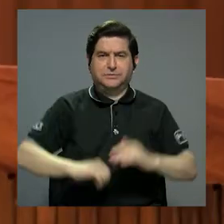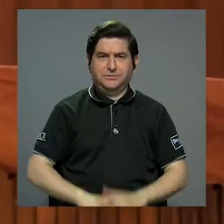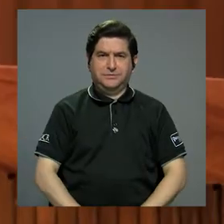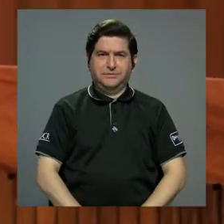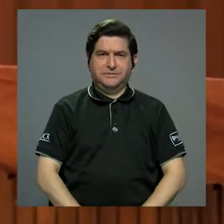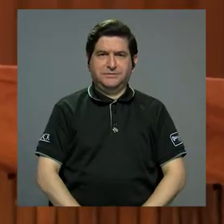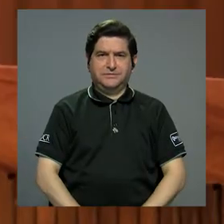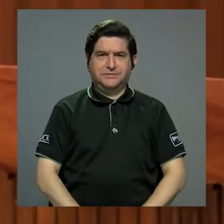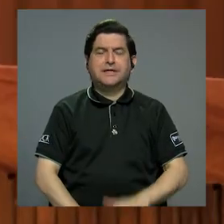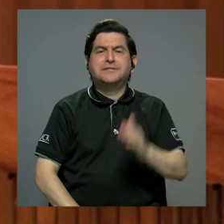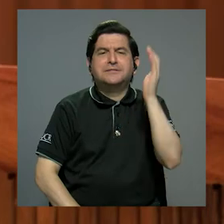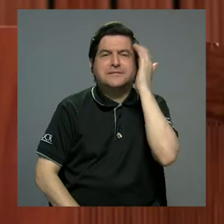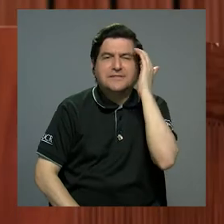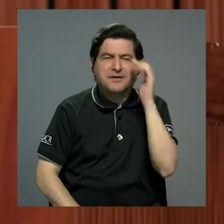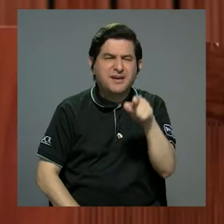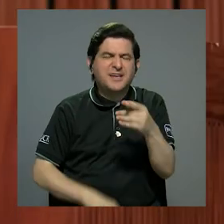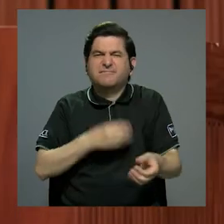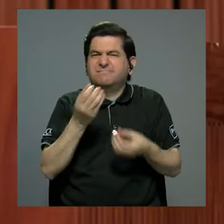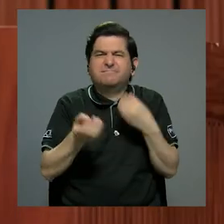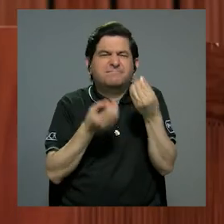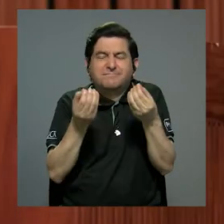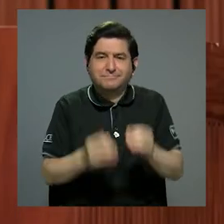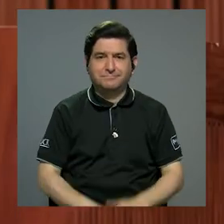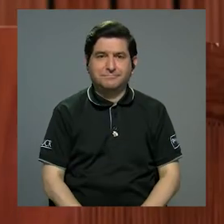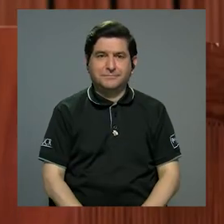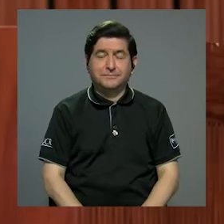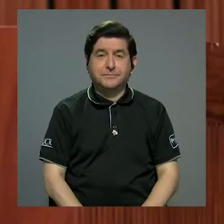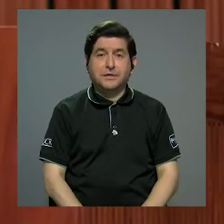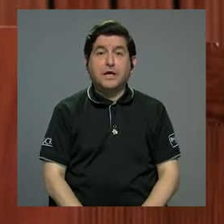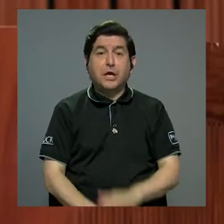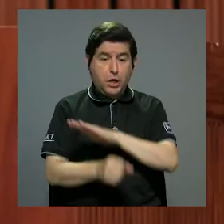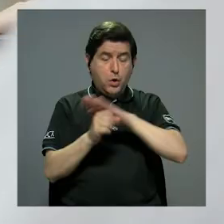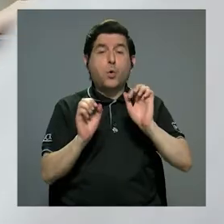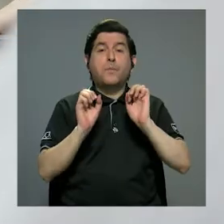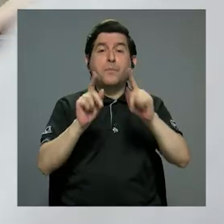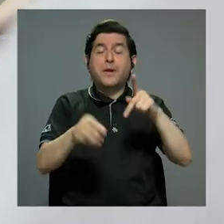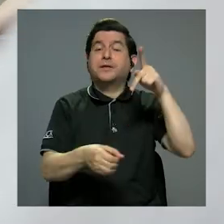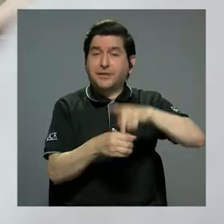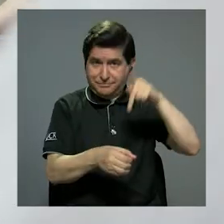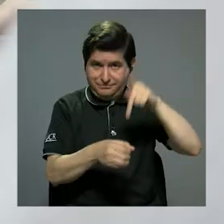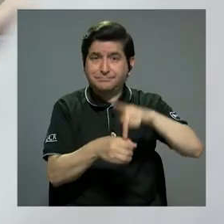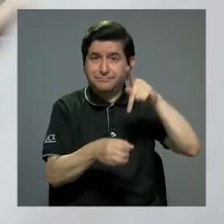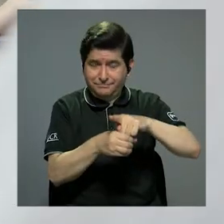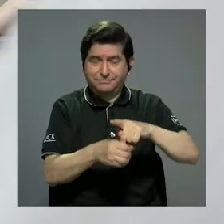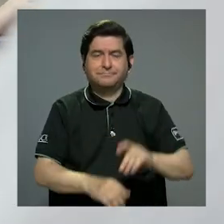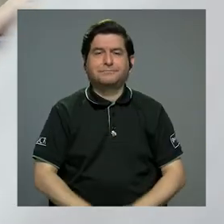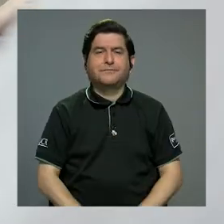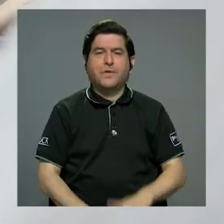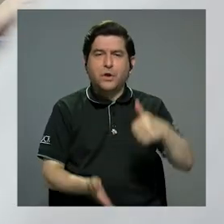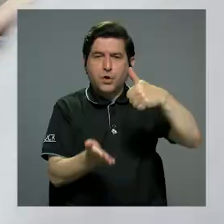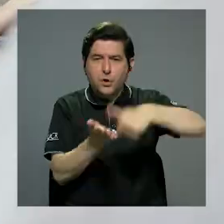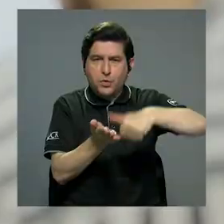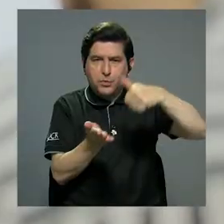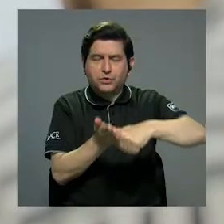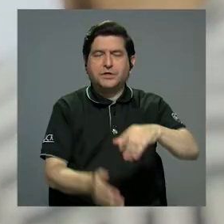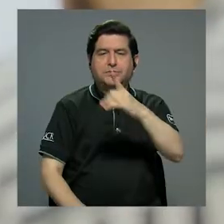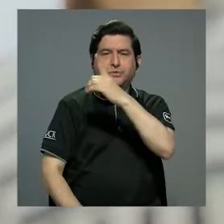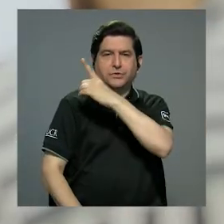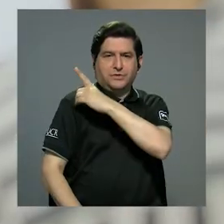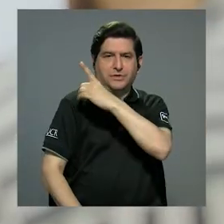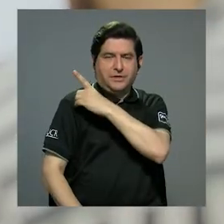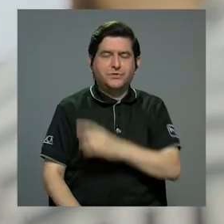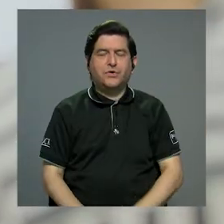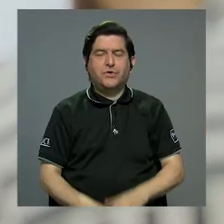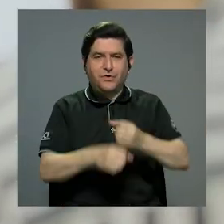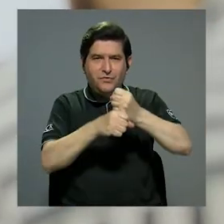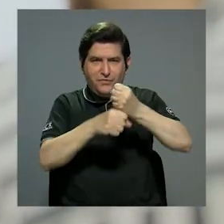ellos y que tienen la total posibilidad de participar. Las votaciones del directorio de la UCR se llevarán a cabo los